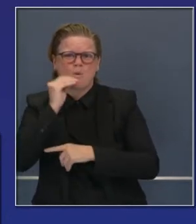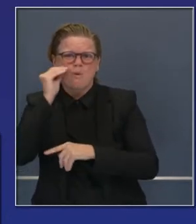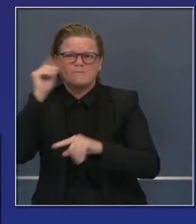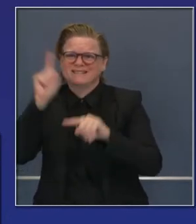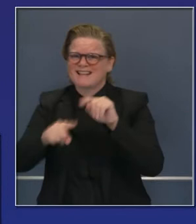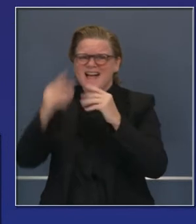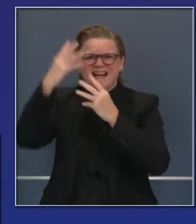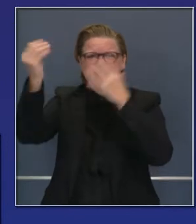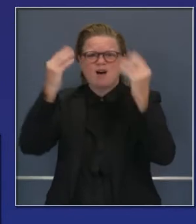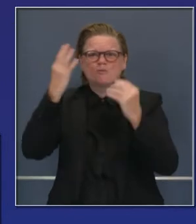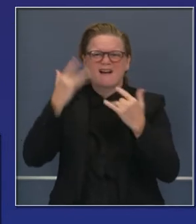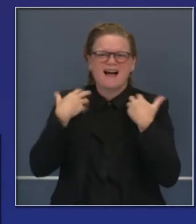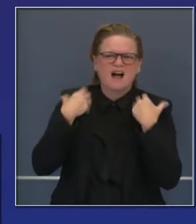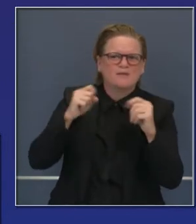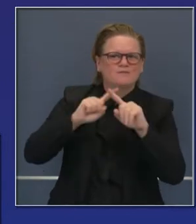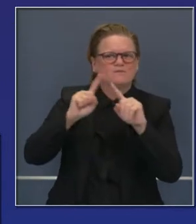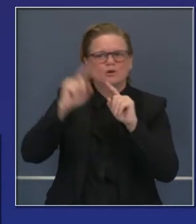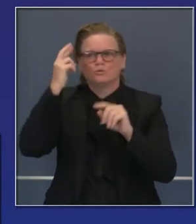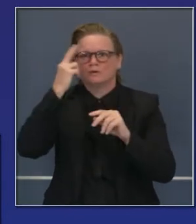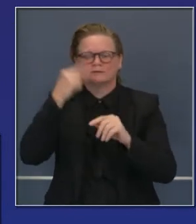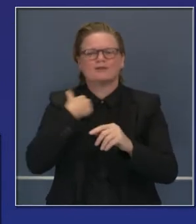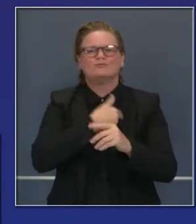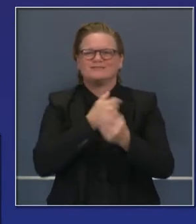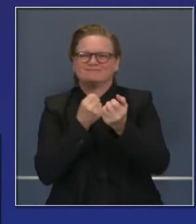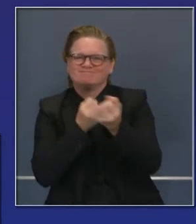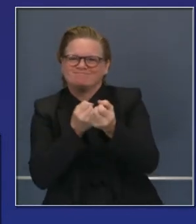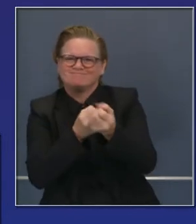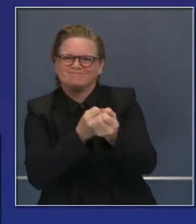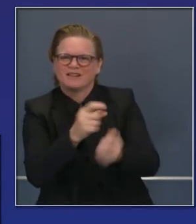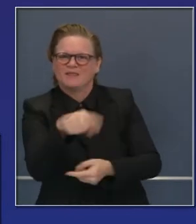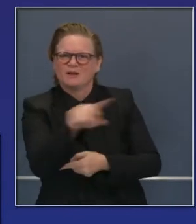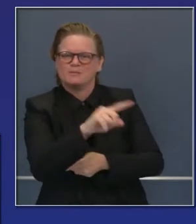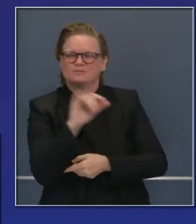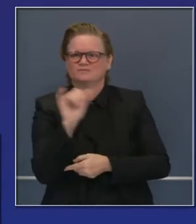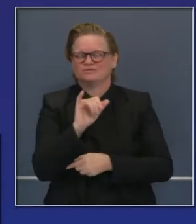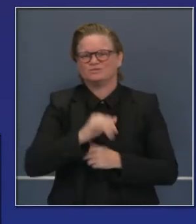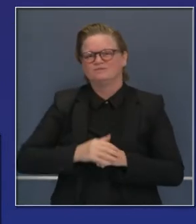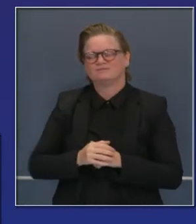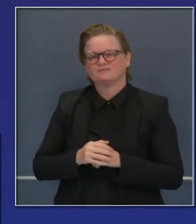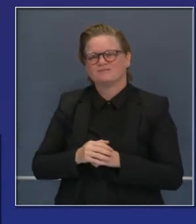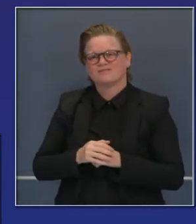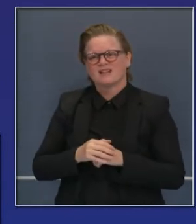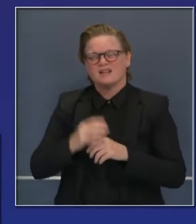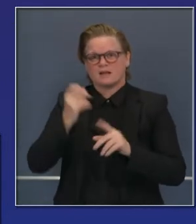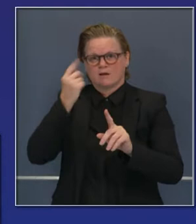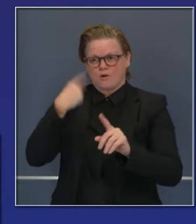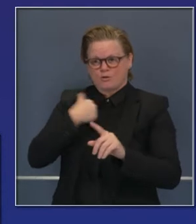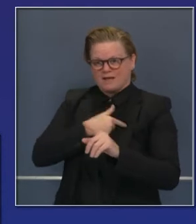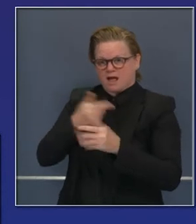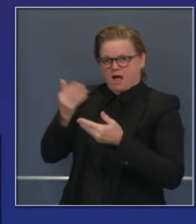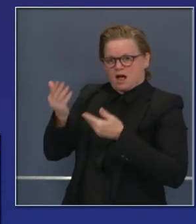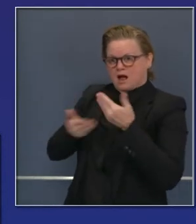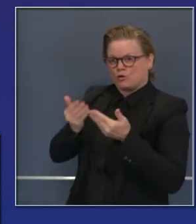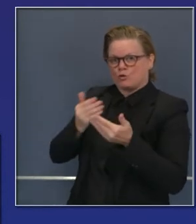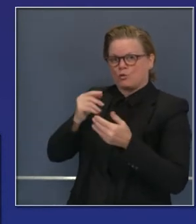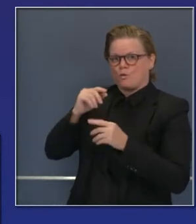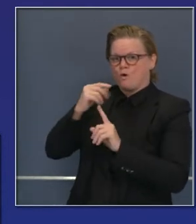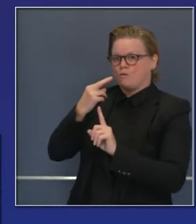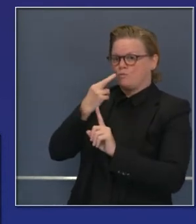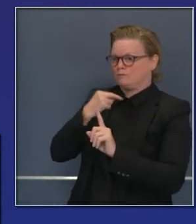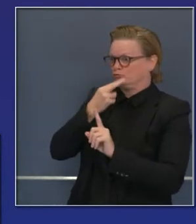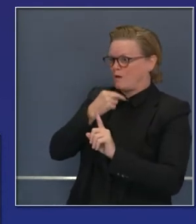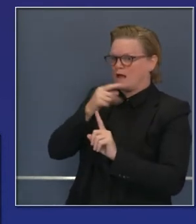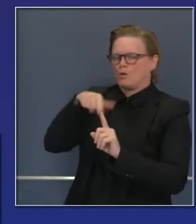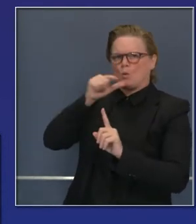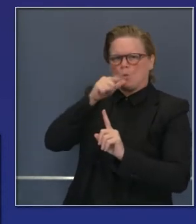a quienes se cuida muchísimo, cuyos movimientos se cuidan mucho también con otros programas